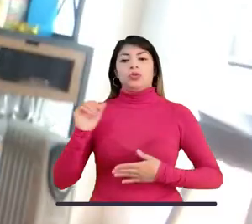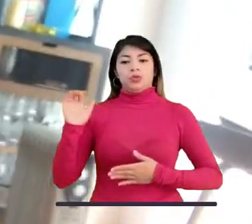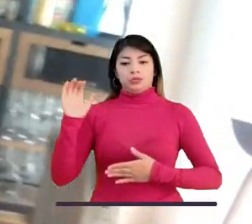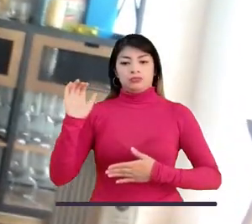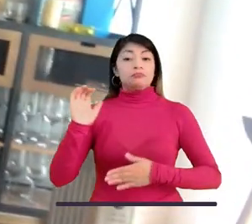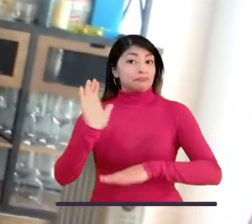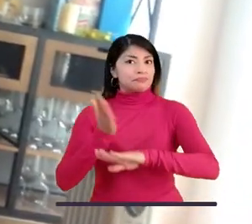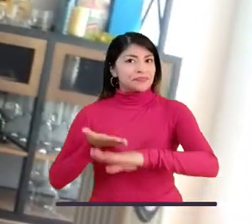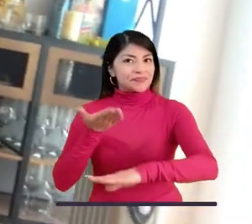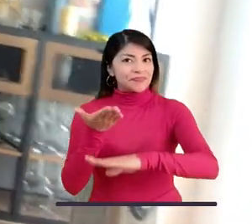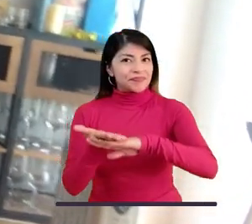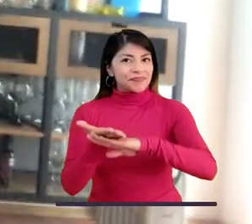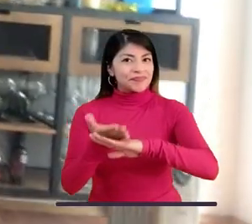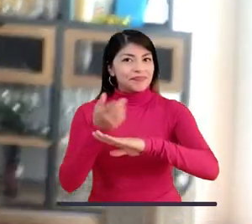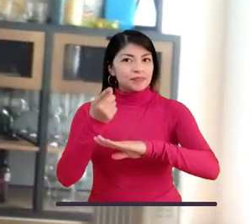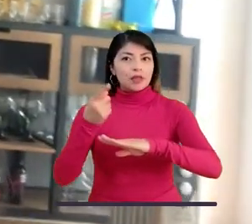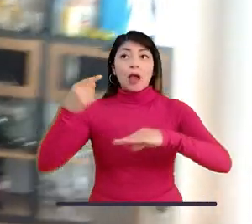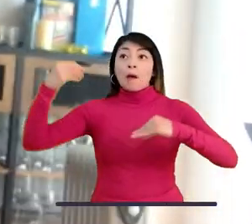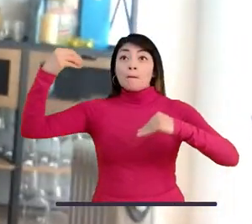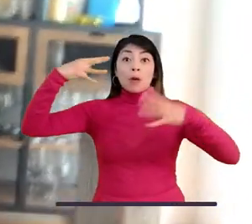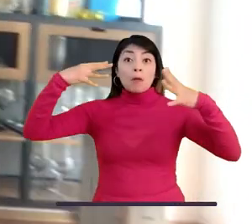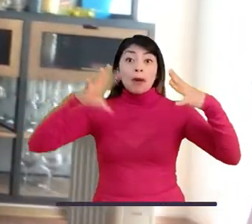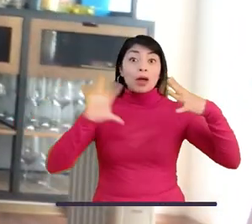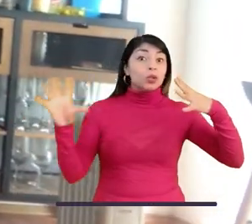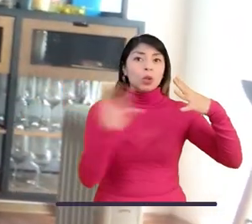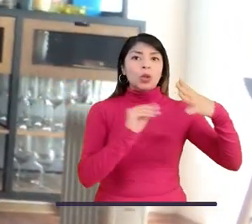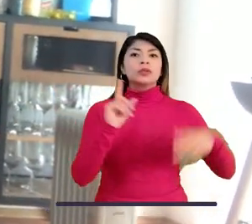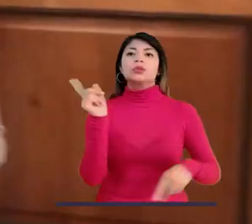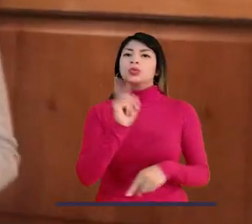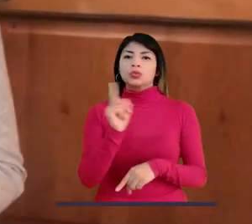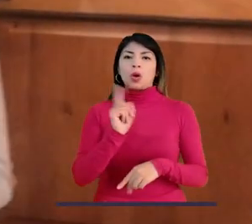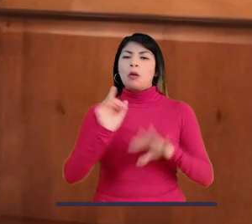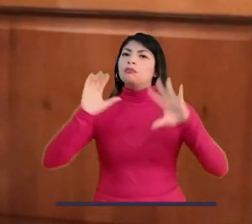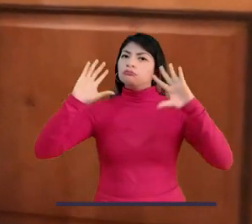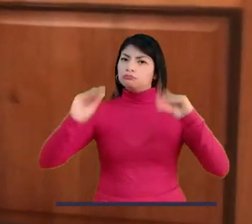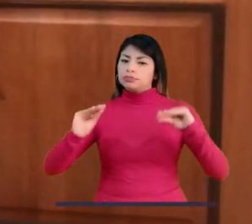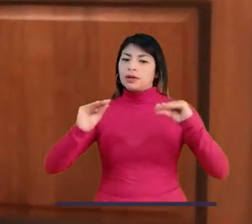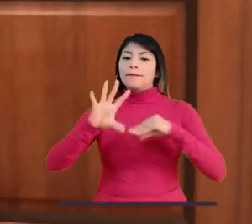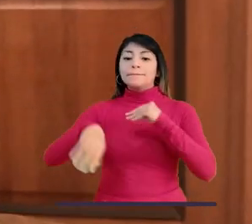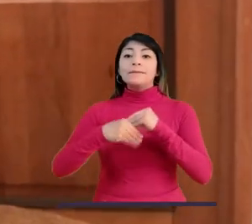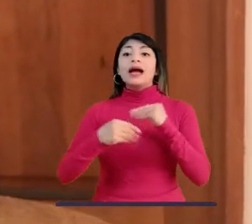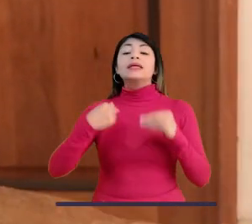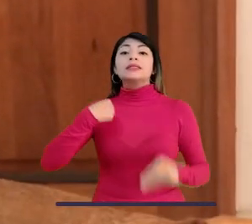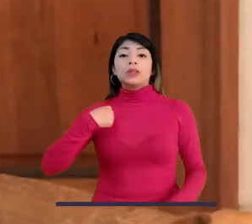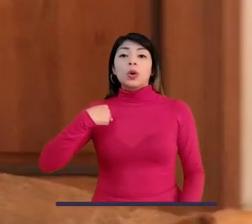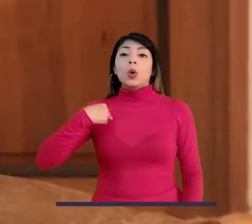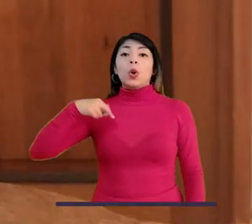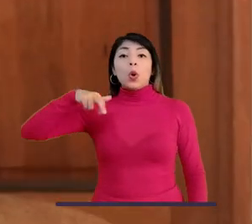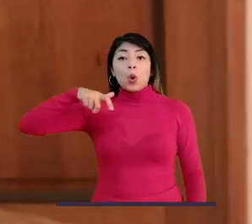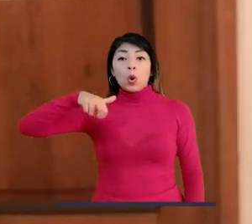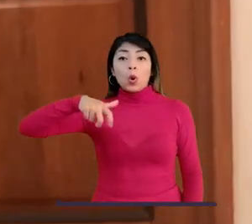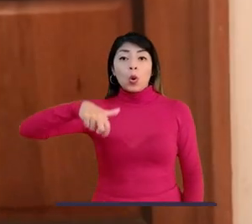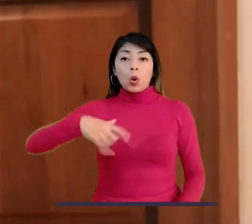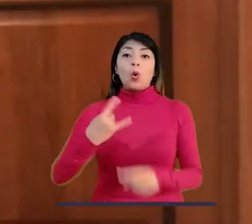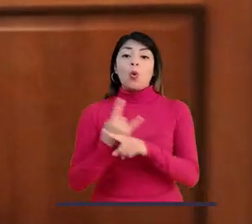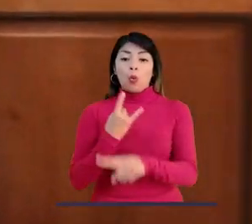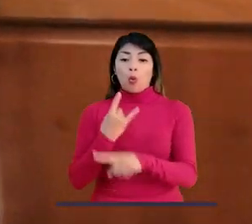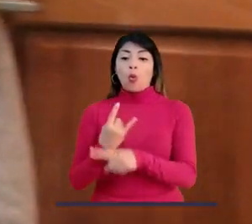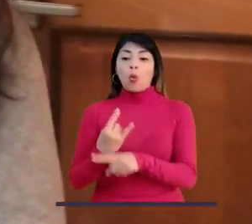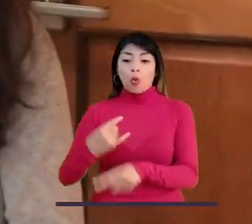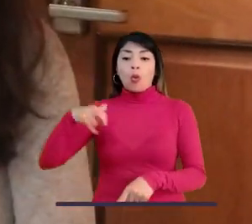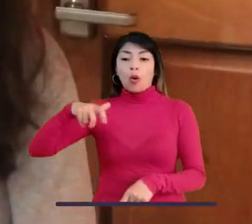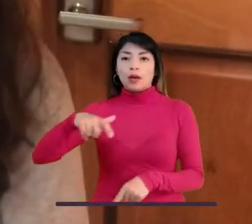Yo les propongo, no prendan todas las luces. Yo uso las escaleras cuando bajo el aire